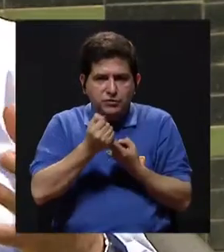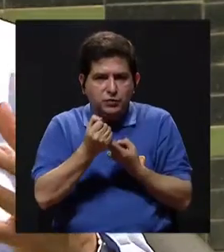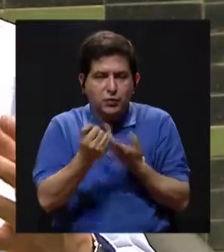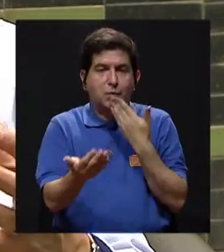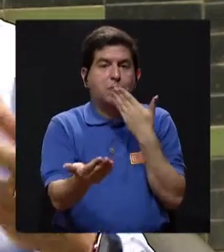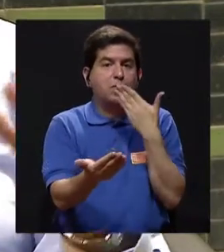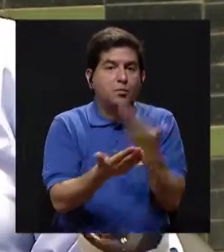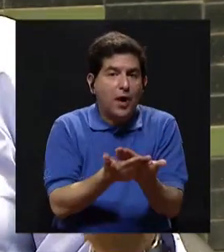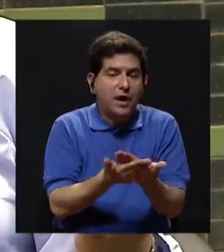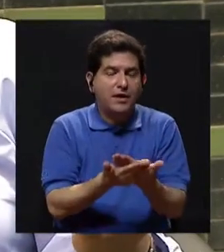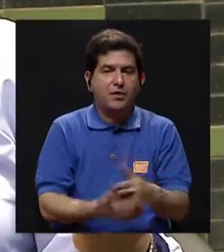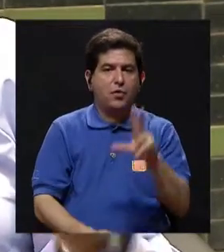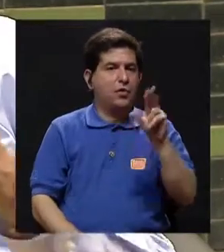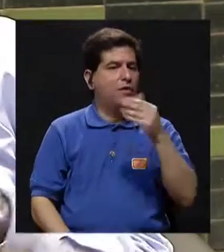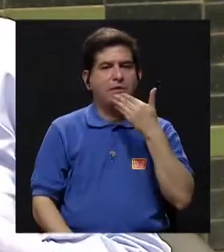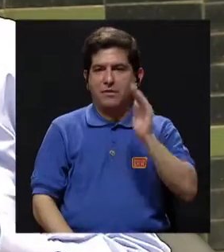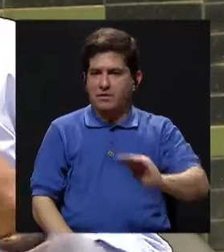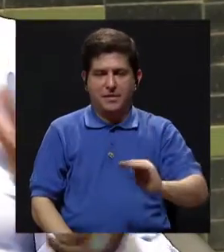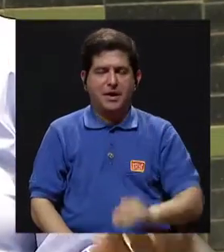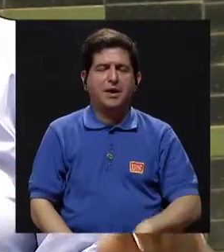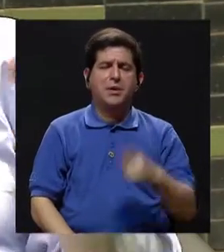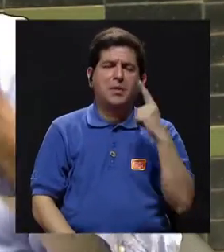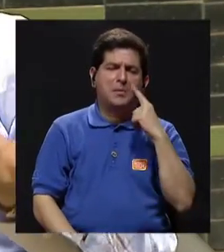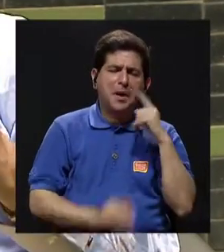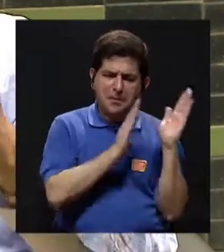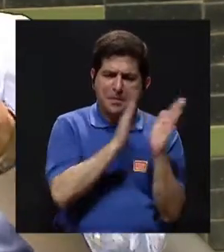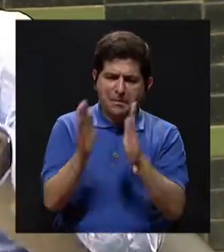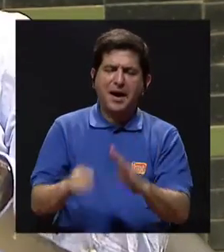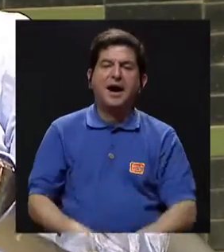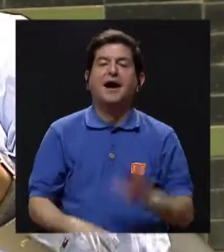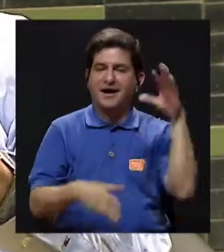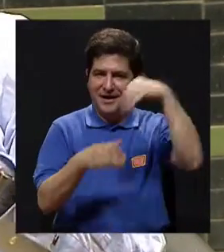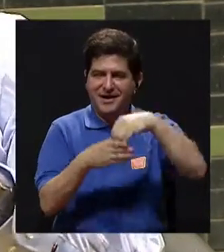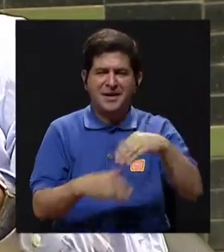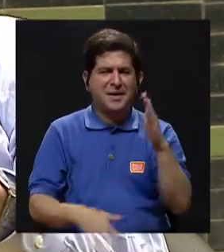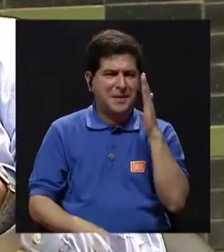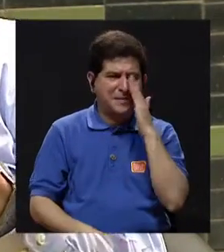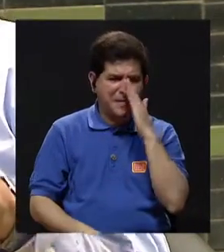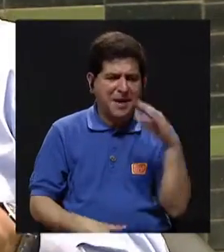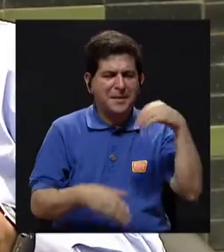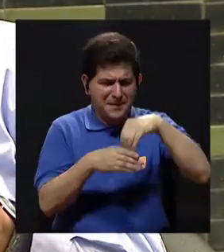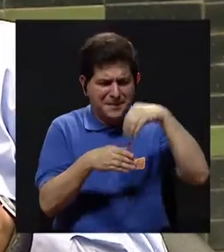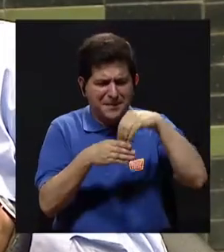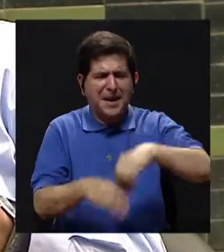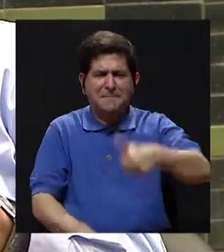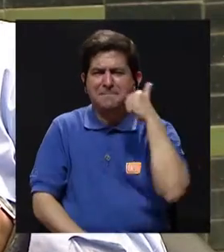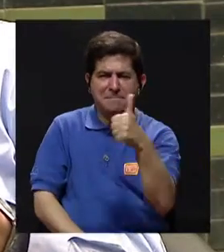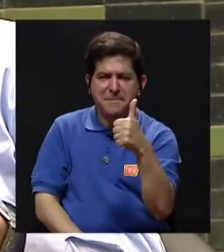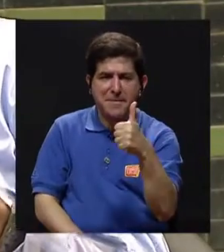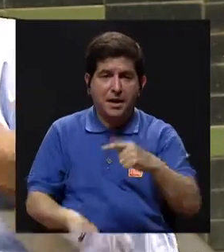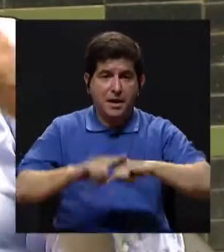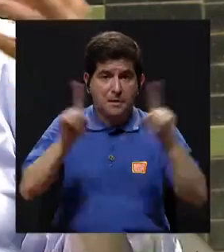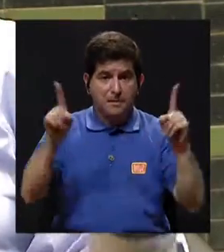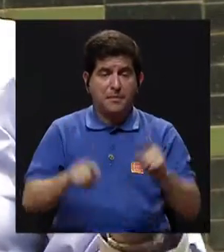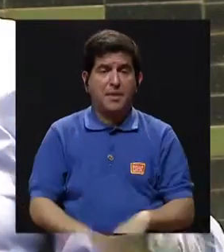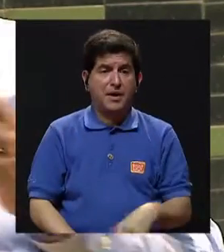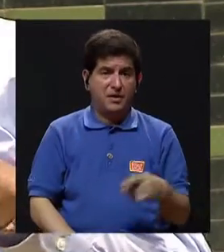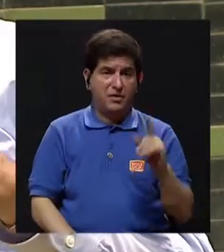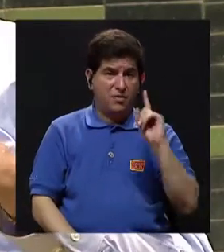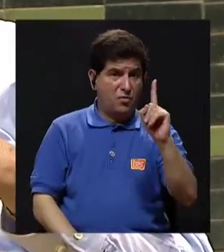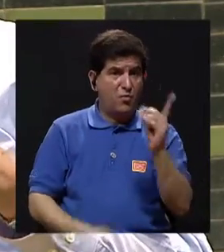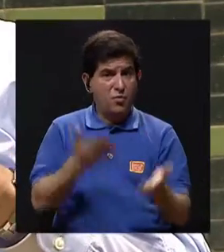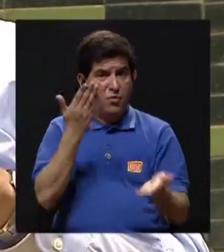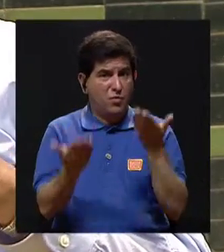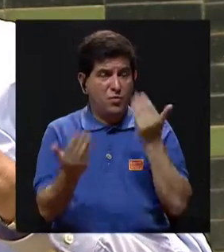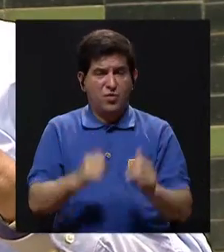lo bueno y no lo malo. Por ejemplo, si papá era muy ordenado, lo incorporamos. Si mamá era muy ahorrativo, lo incorporamos. Pero si alguno de los dos